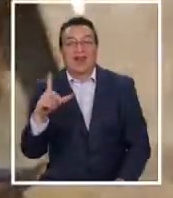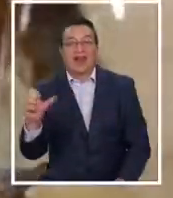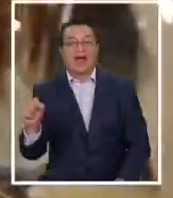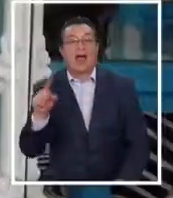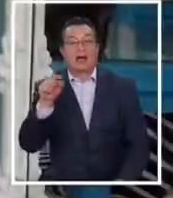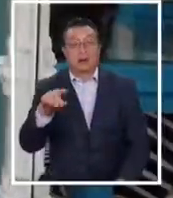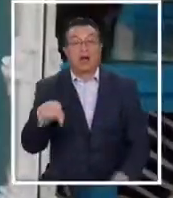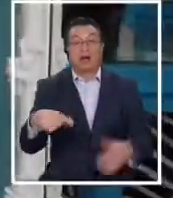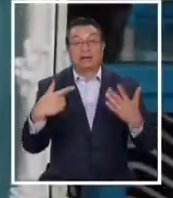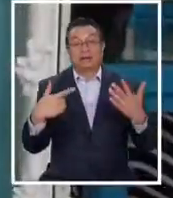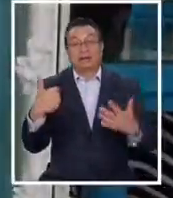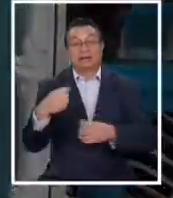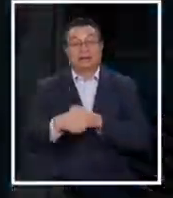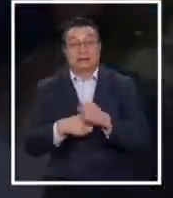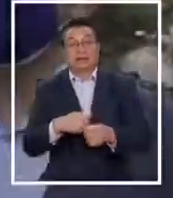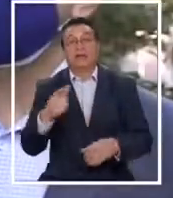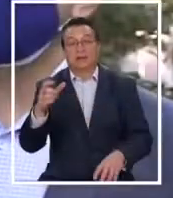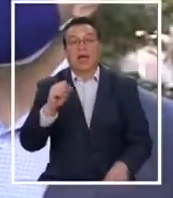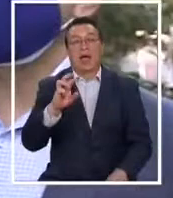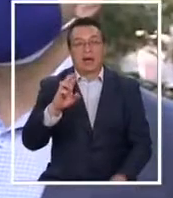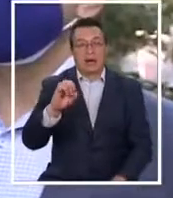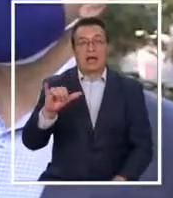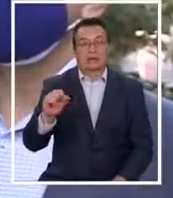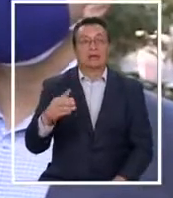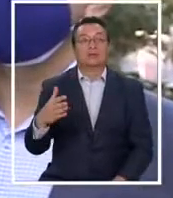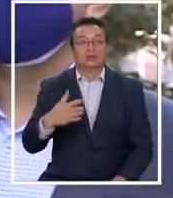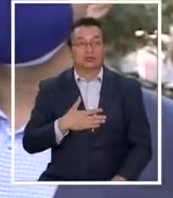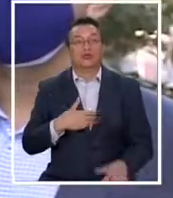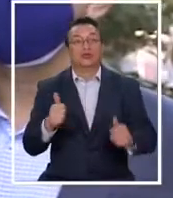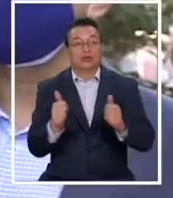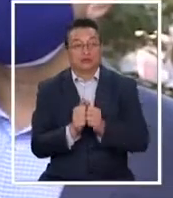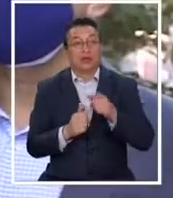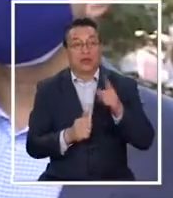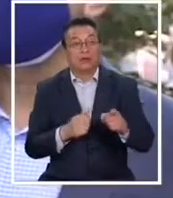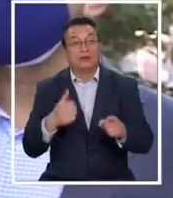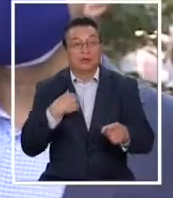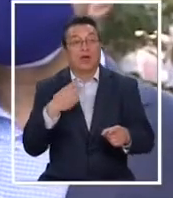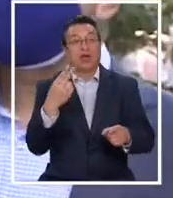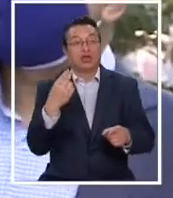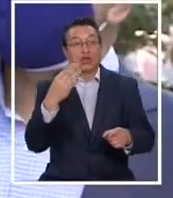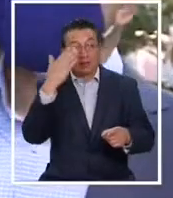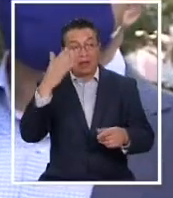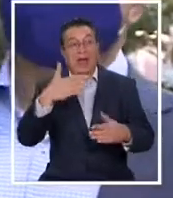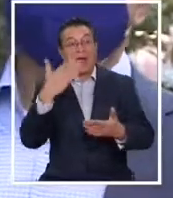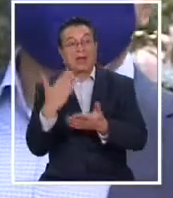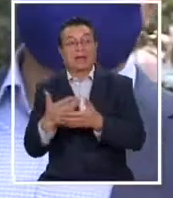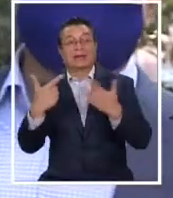76 años, Patricio Araya. Pude estar con él. Ayer tuve desde las 12 del día hasta las 7 de la tarde.